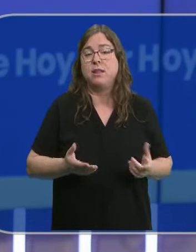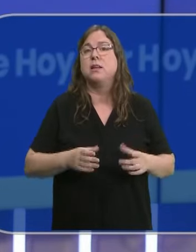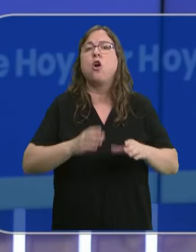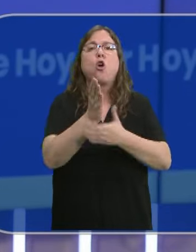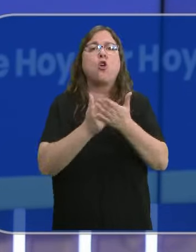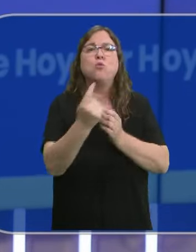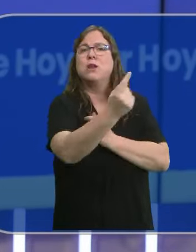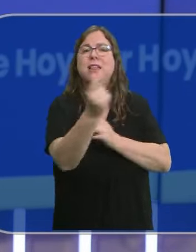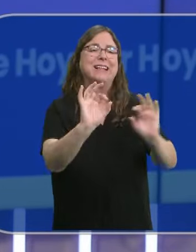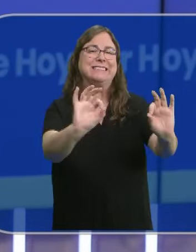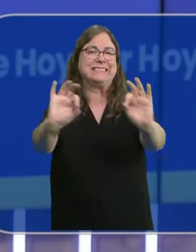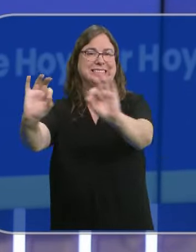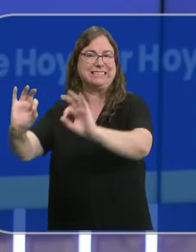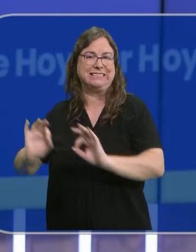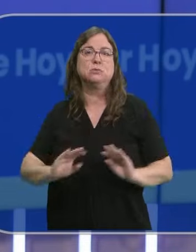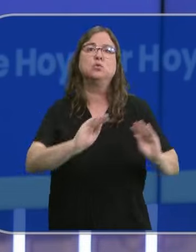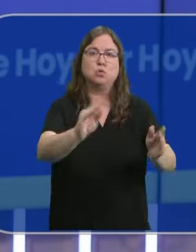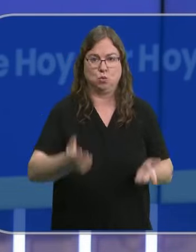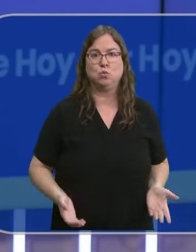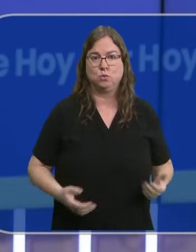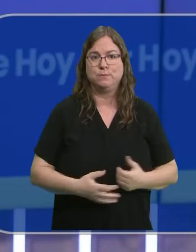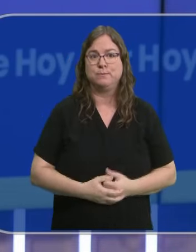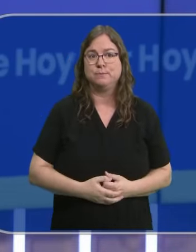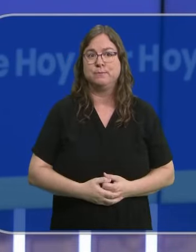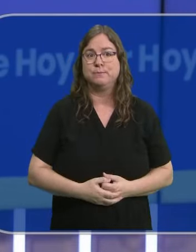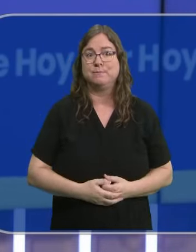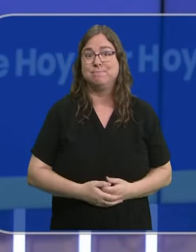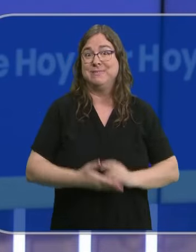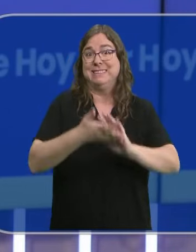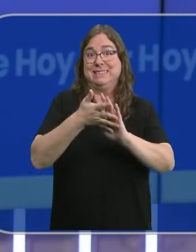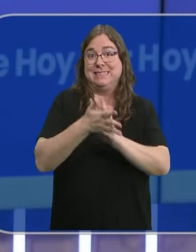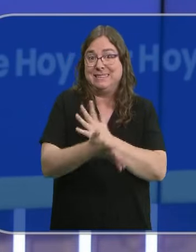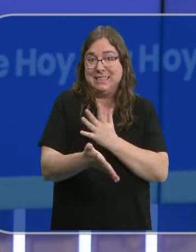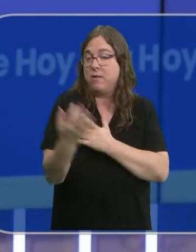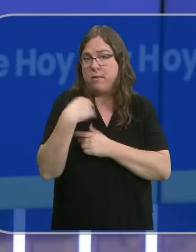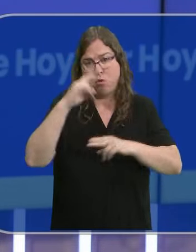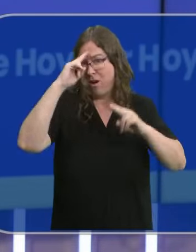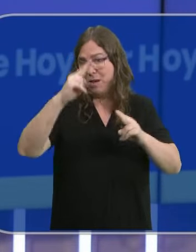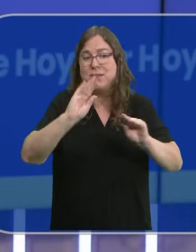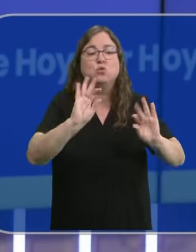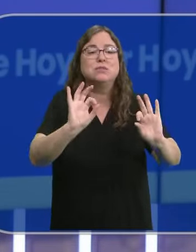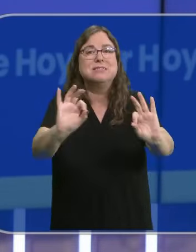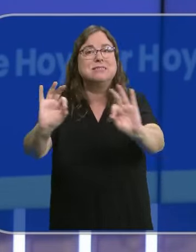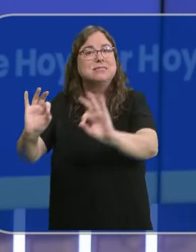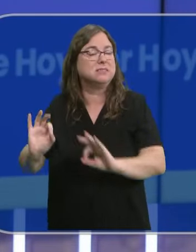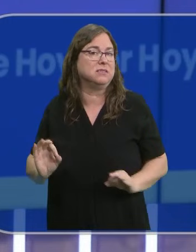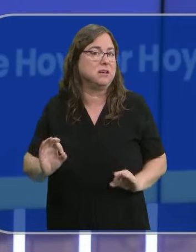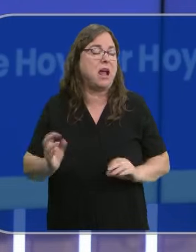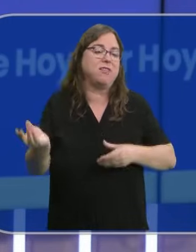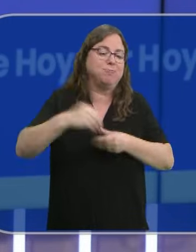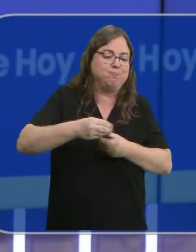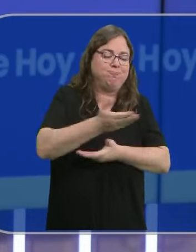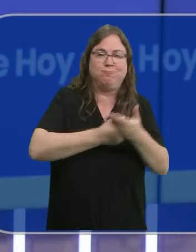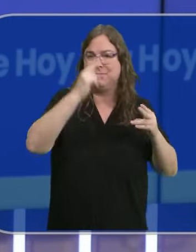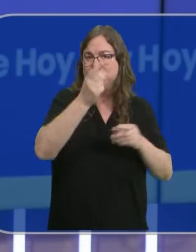las comunidades autónomas tienen sus singularidades. Y, por tanto, tenemos que respetarlas, incorporarlas, porque eso, al